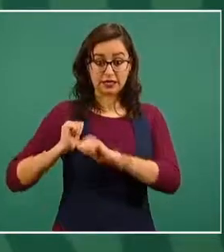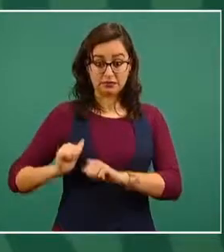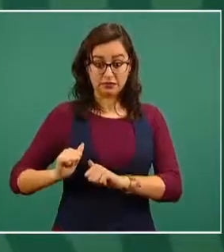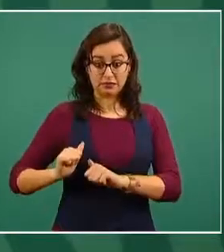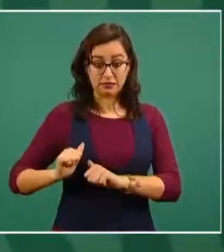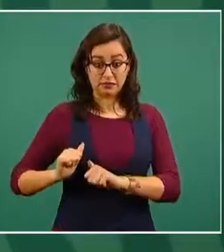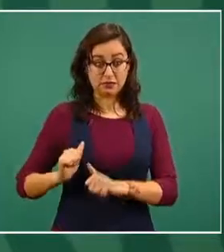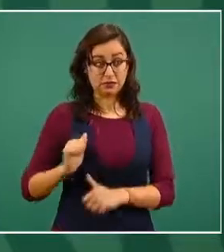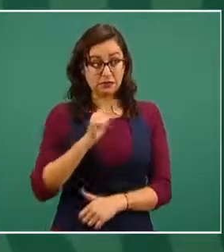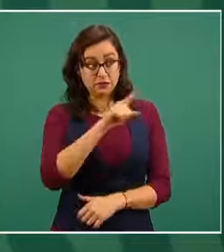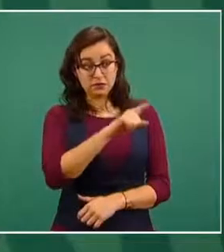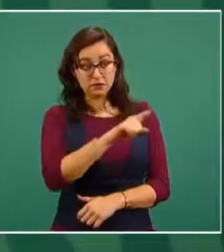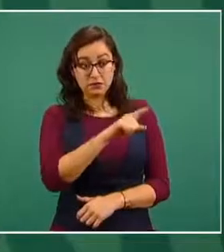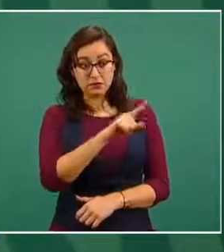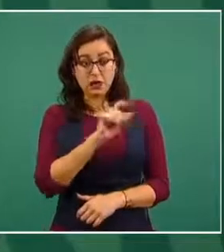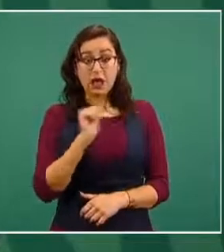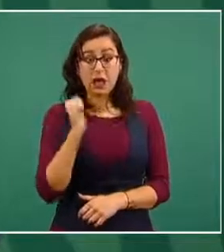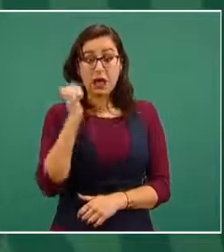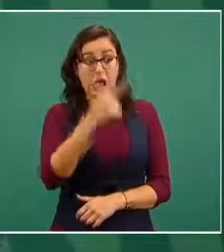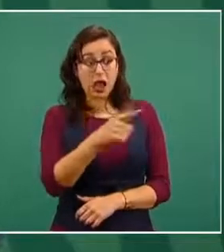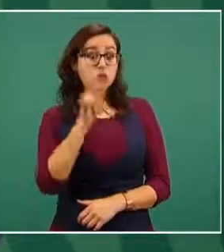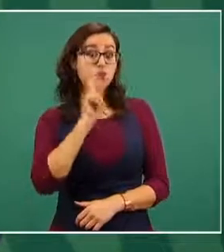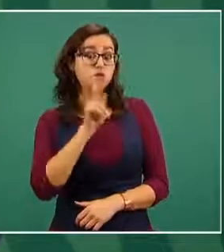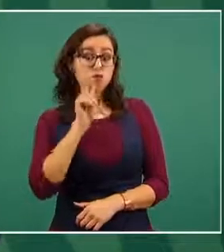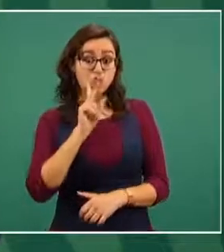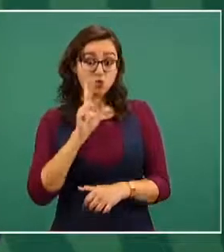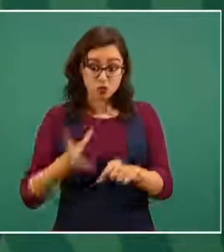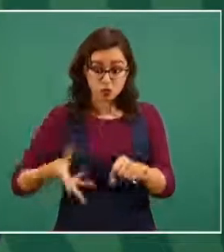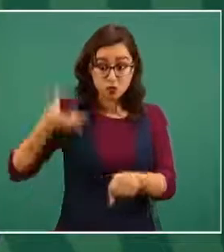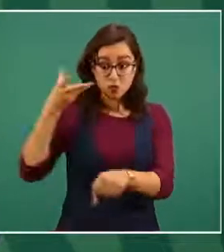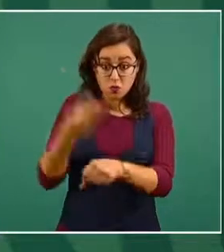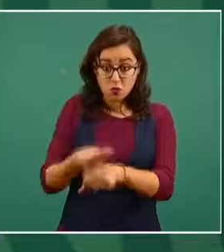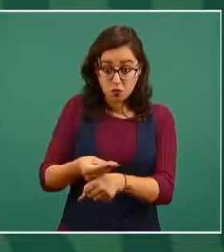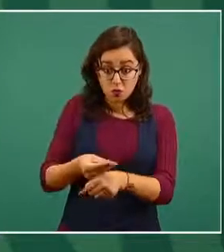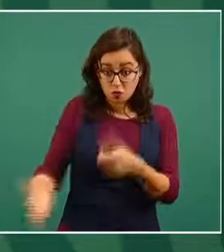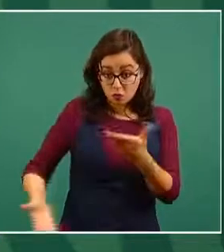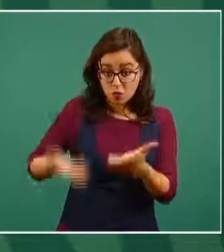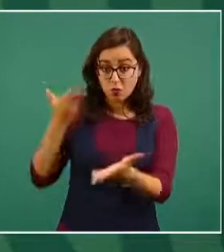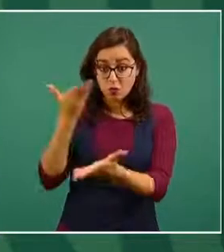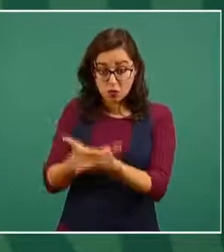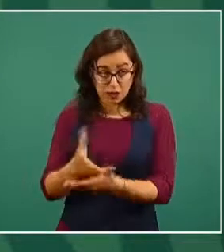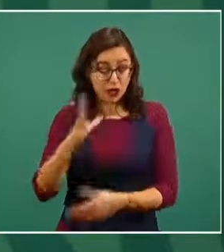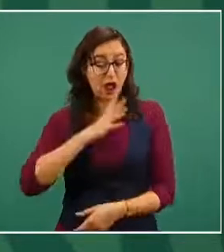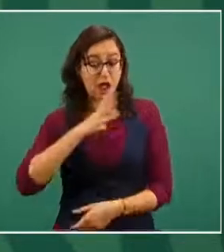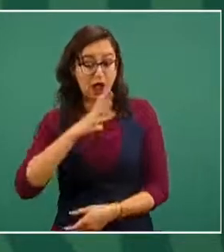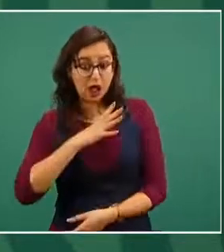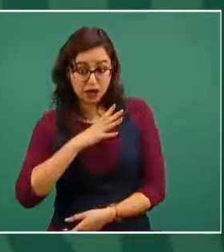responde de que sí tiene pruebas de otro tipo